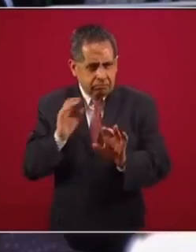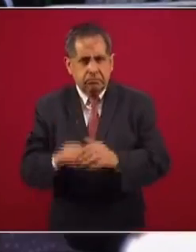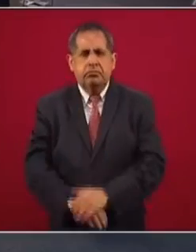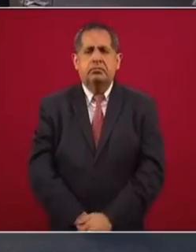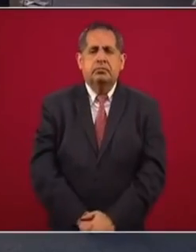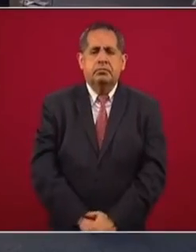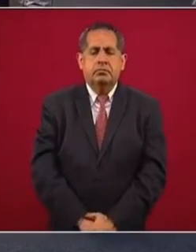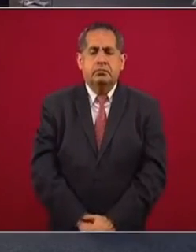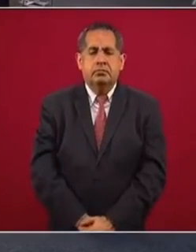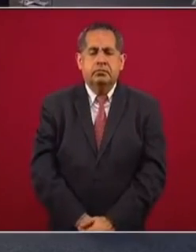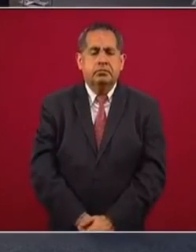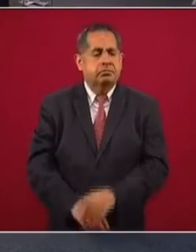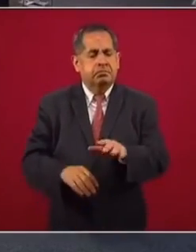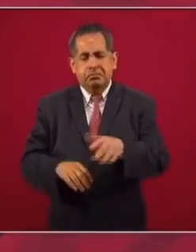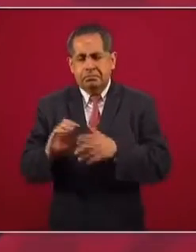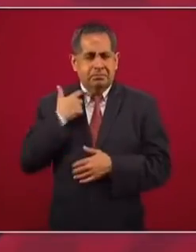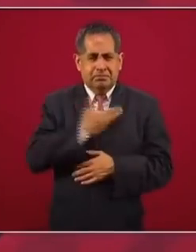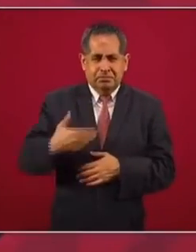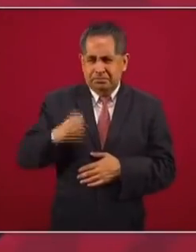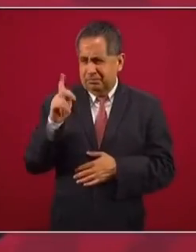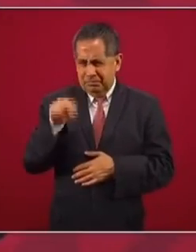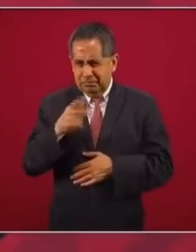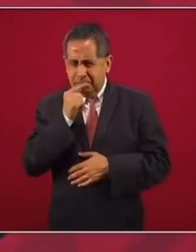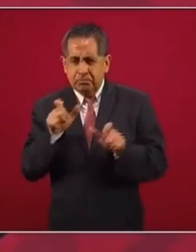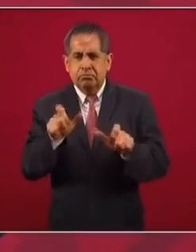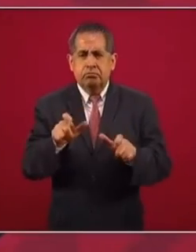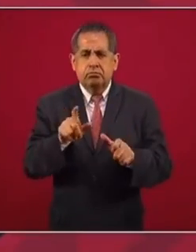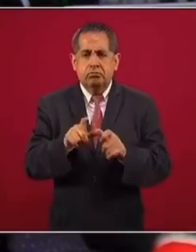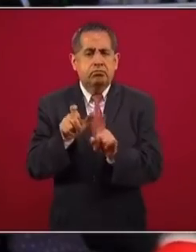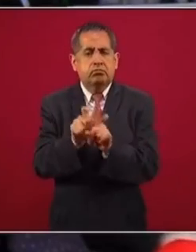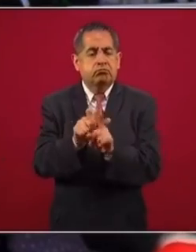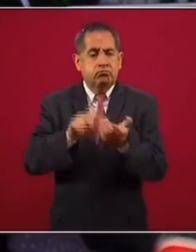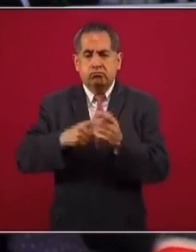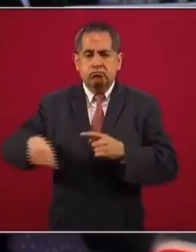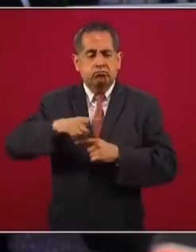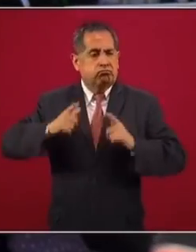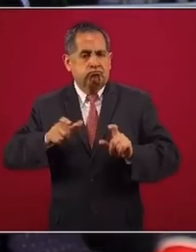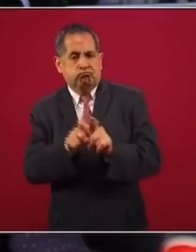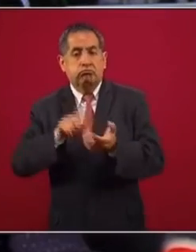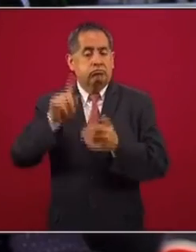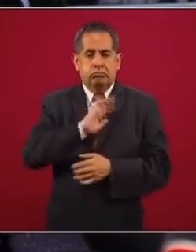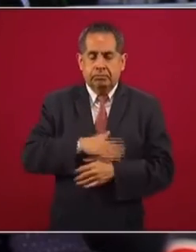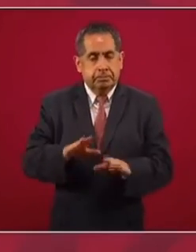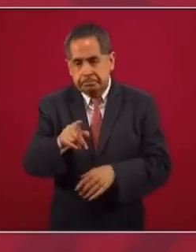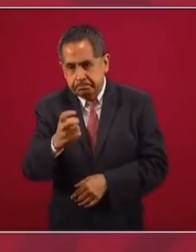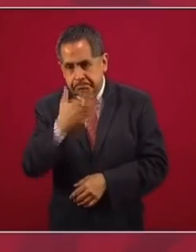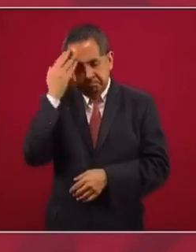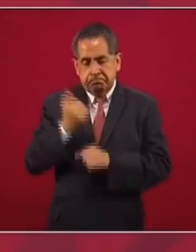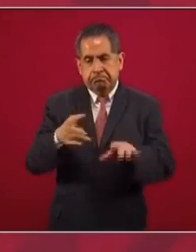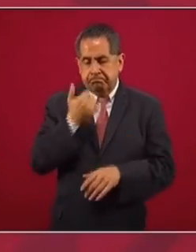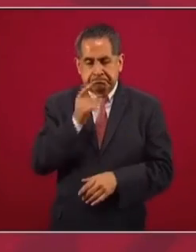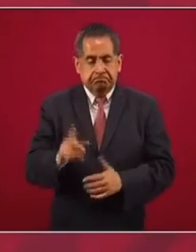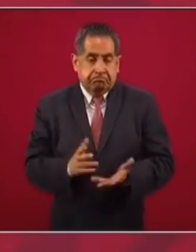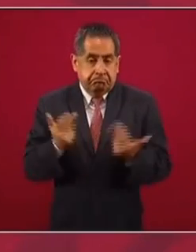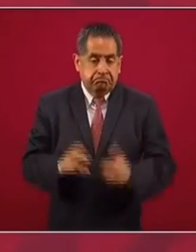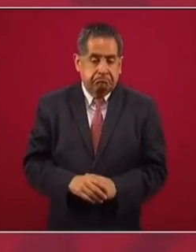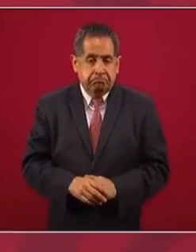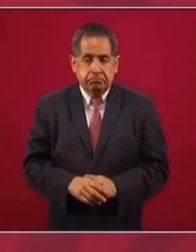Sí, tiene el expresidente Peña Nieto policías. ¿Es trabajo de custodia policial en España? No tengo información y